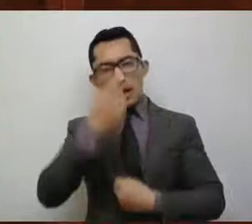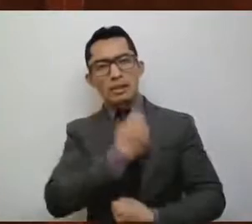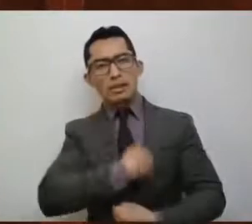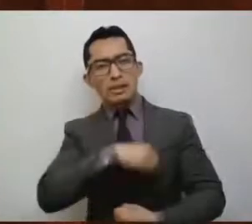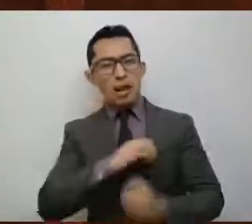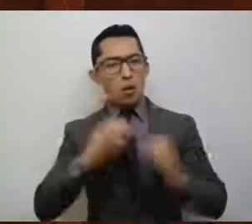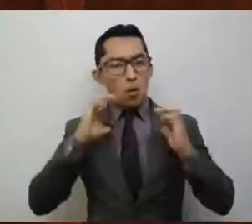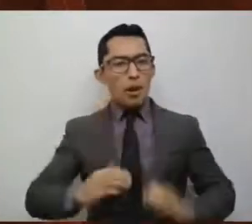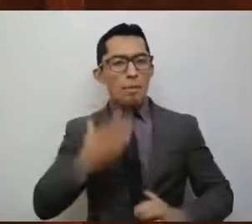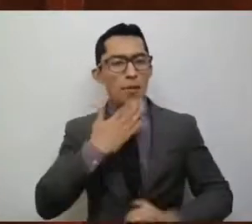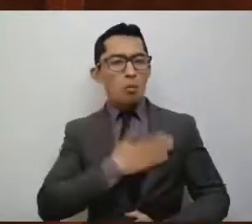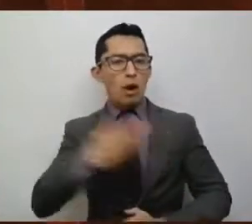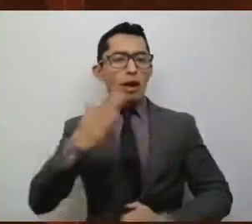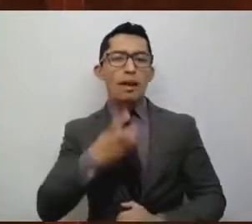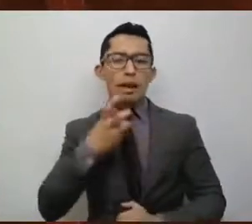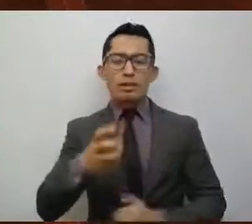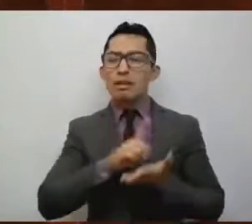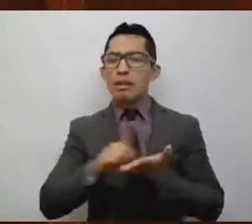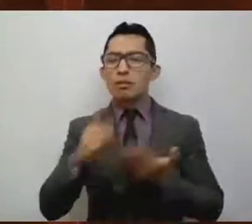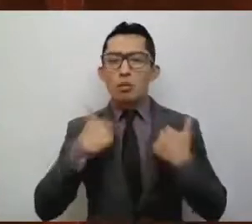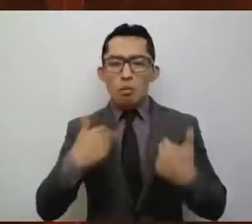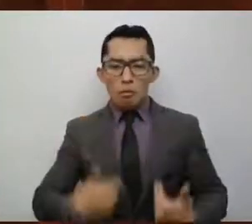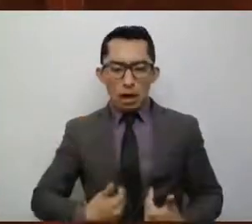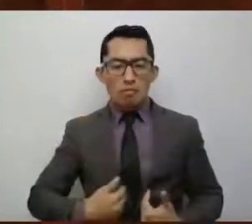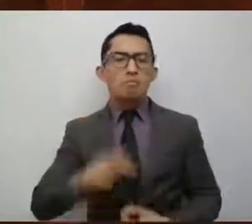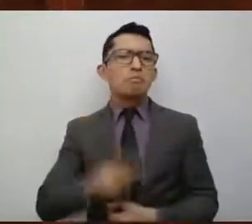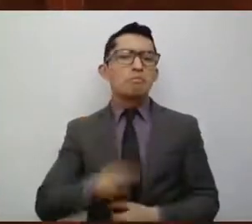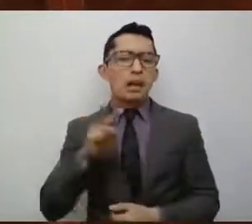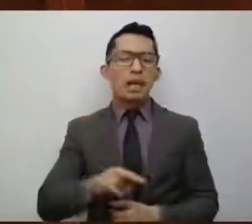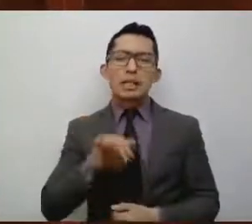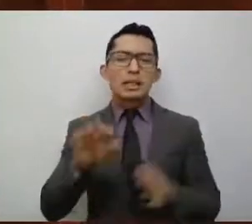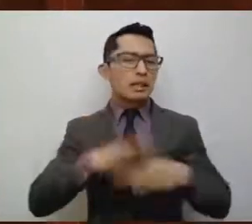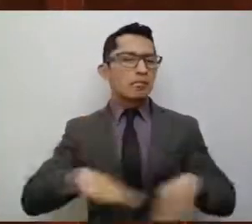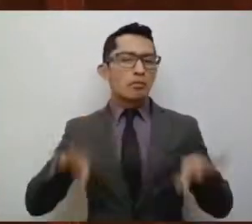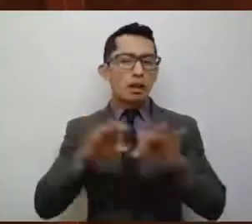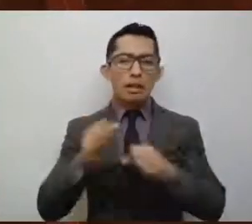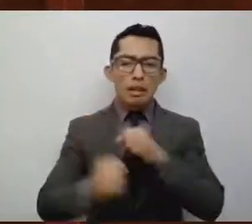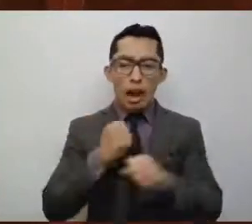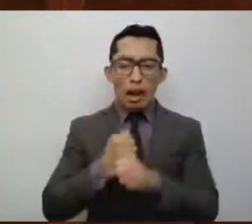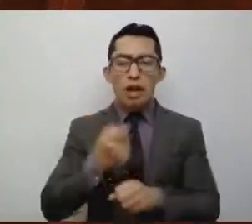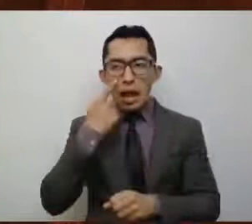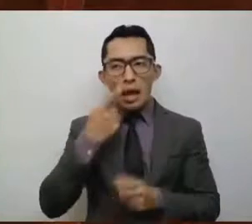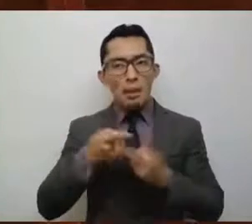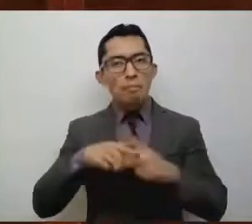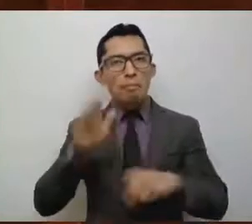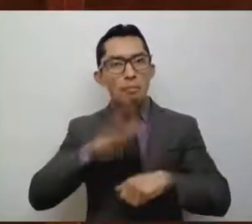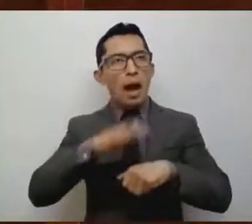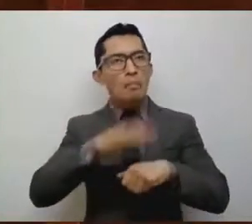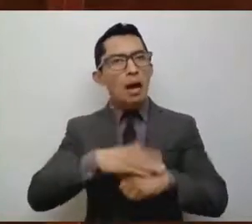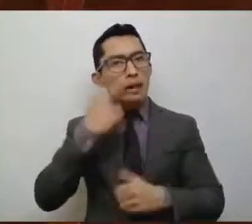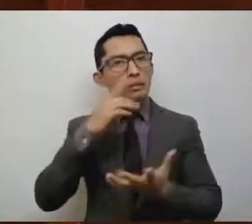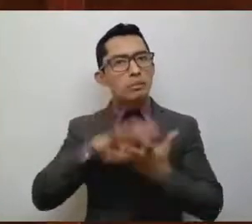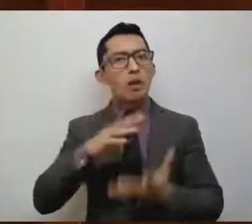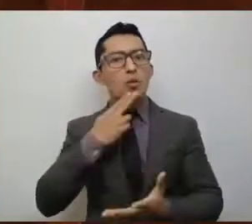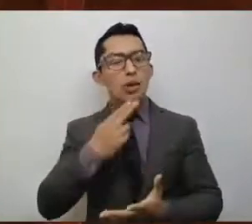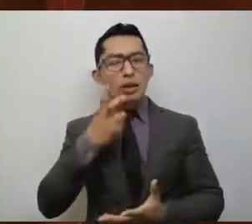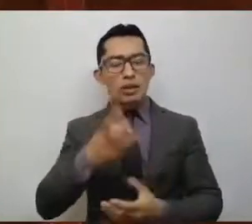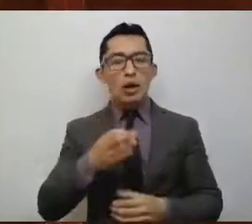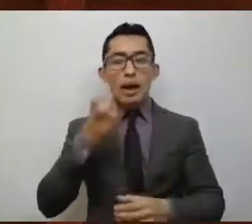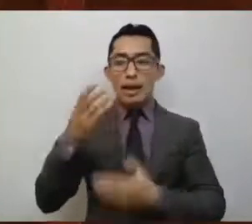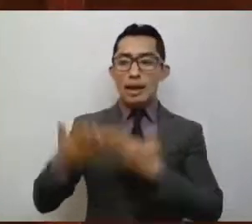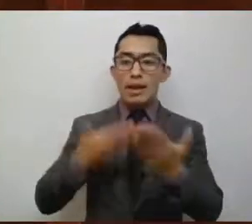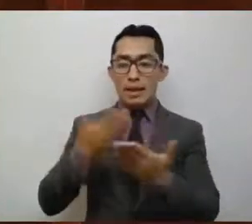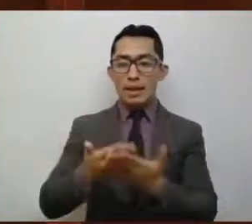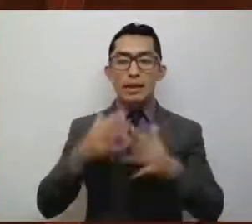Un derecho humano que sin lugar a dudas ha cobrado más importancia en los últimos años. Esperamos que esta honorable sexagésima